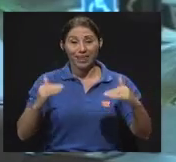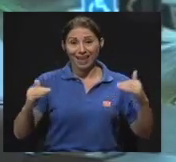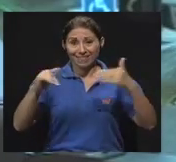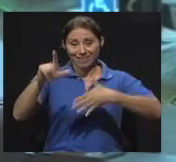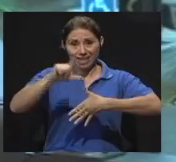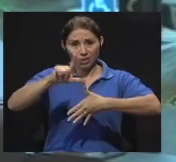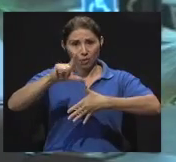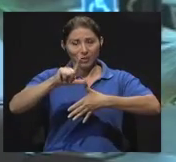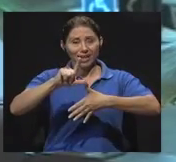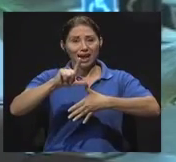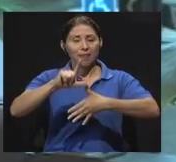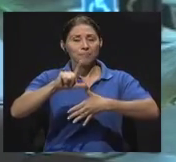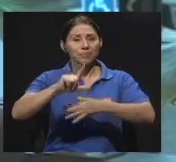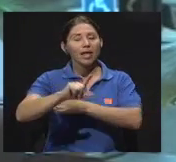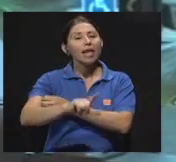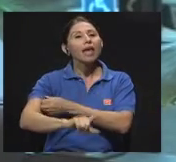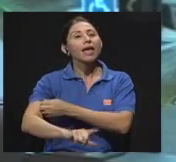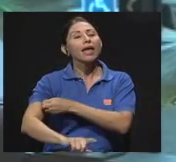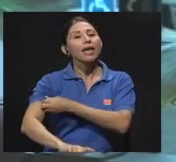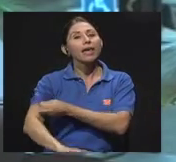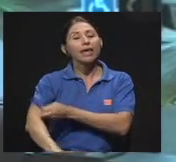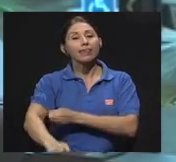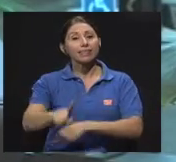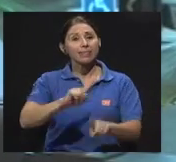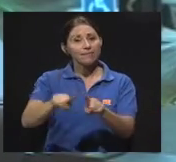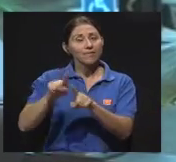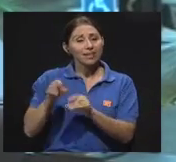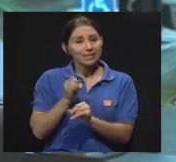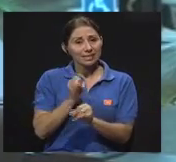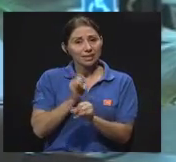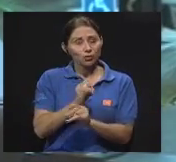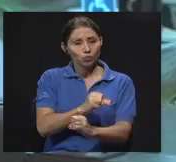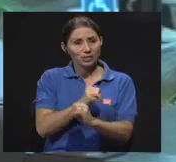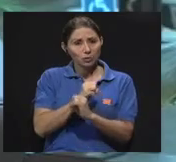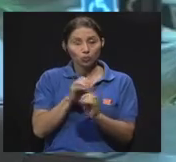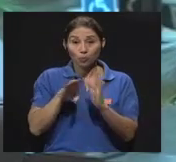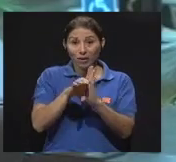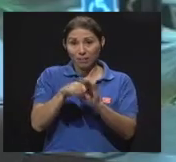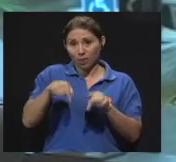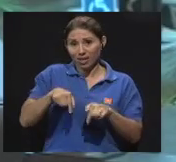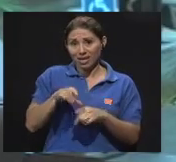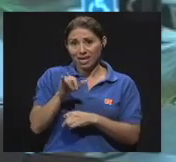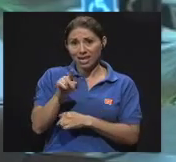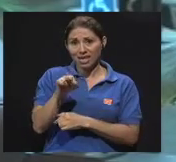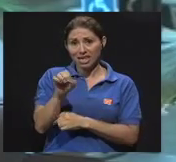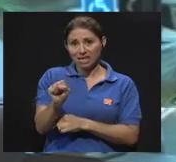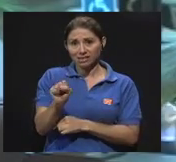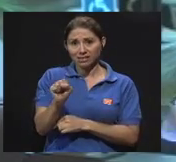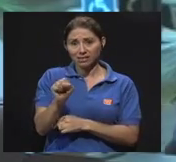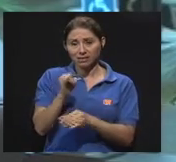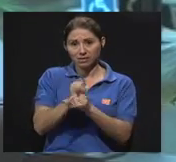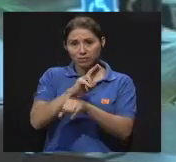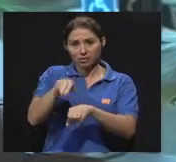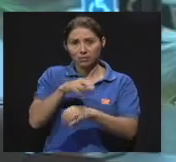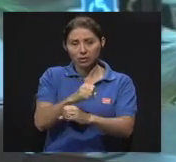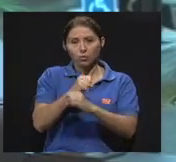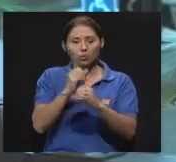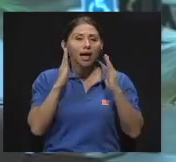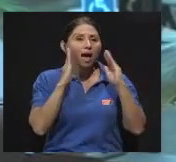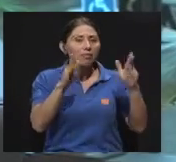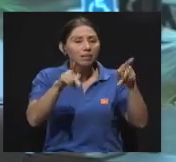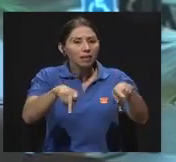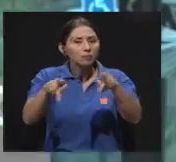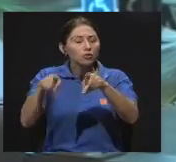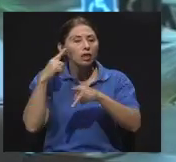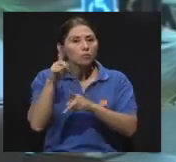los institutos de seguros como aquí el INSS, que atiende a los pacientes por razones de enfermedades